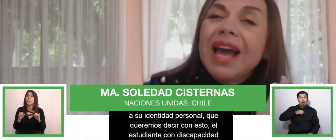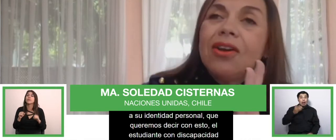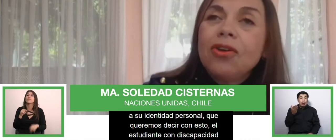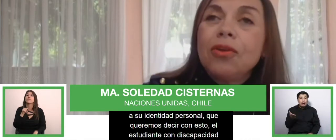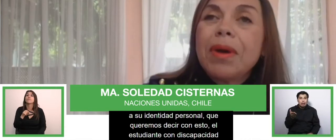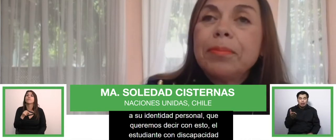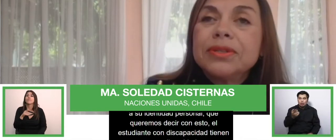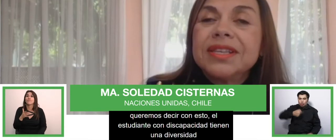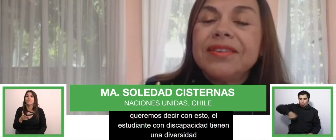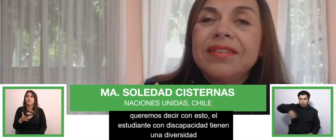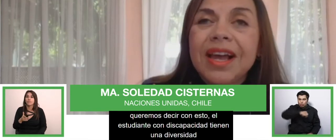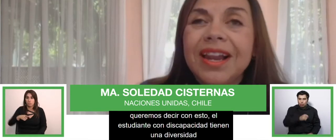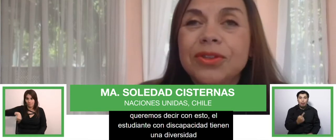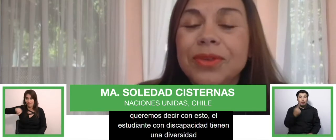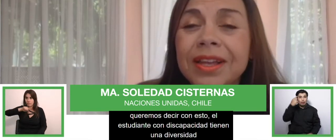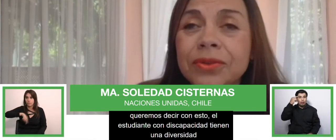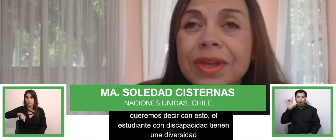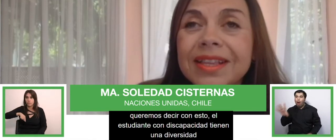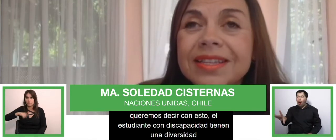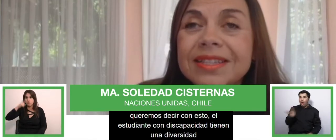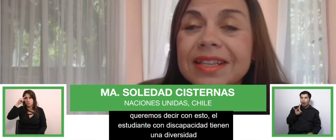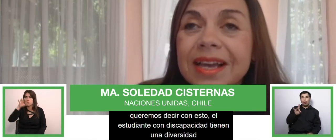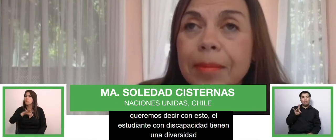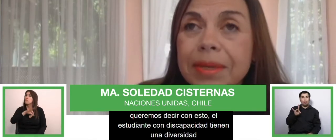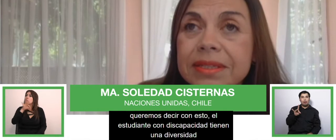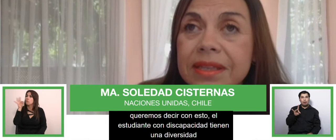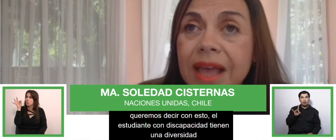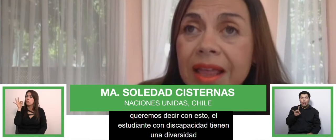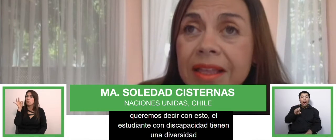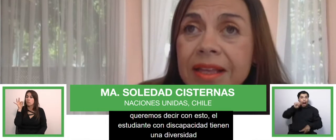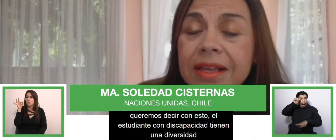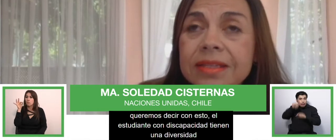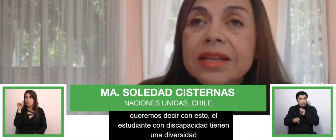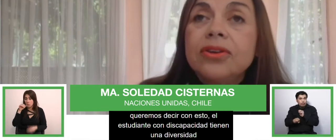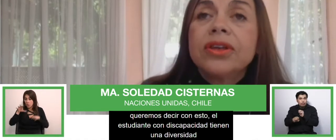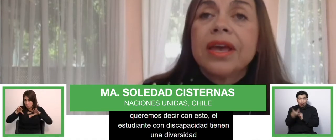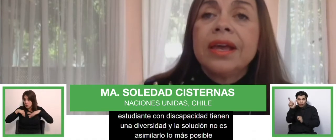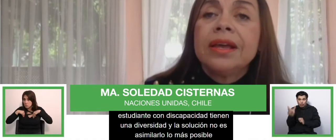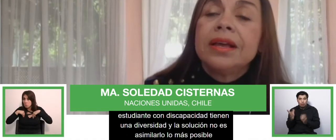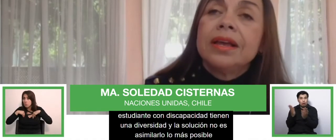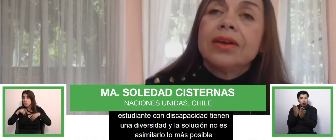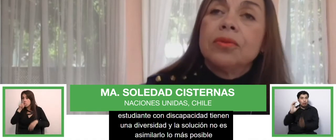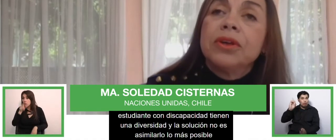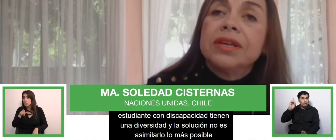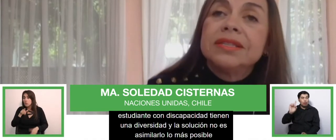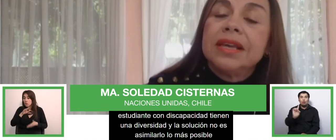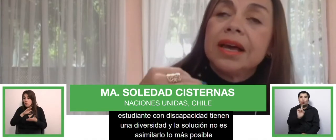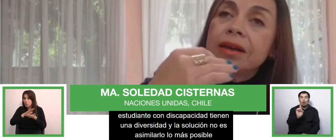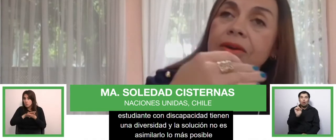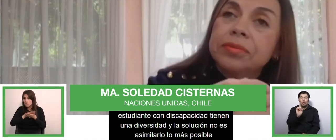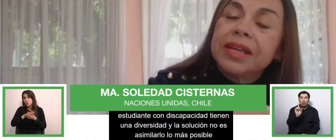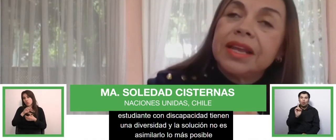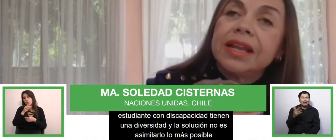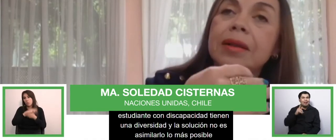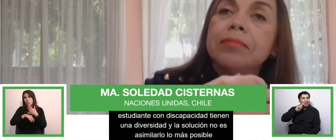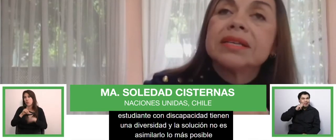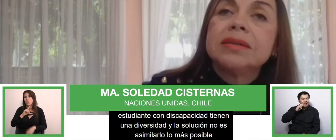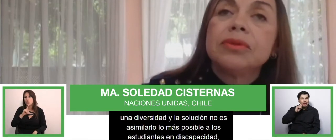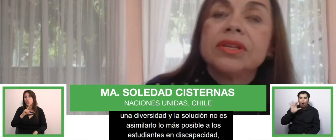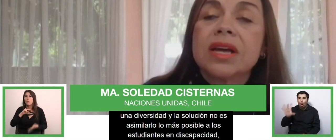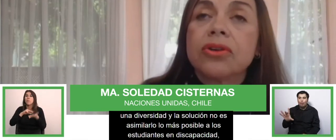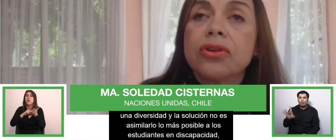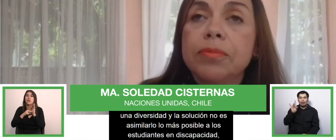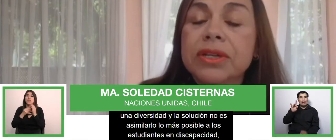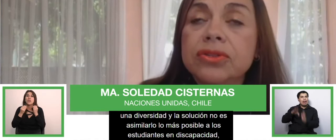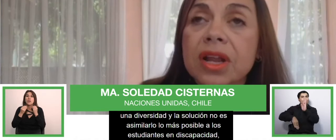asimilarlo lo más posible a los estudiantes sin discapacidad, sino que, como decía, obtener el